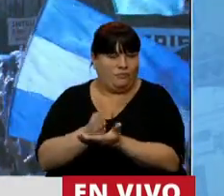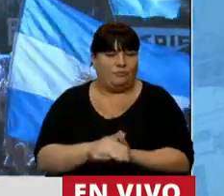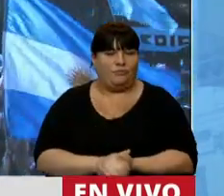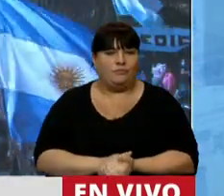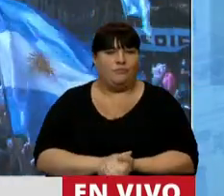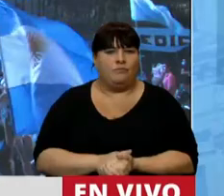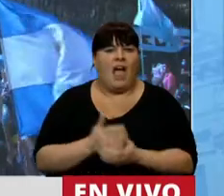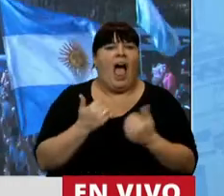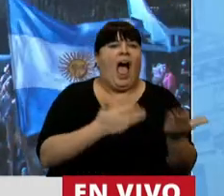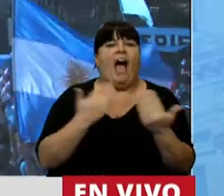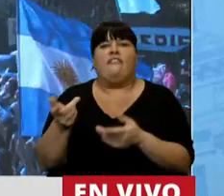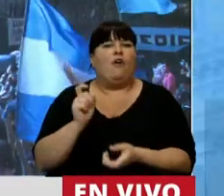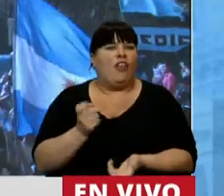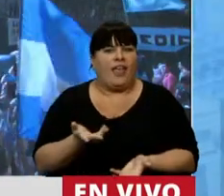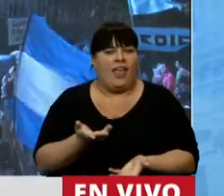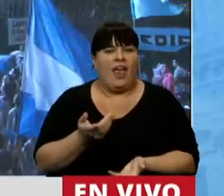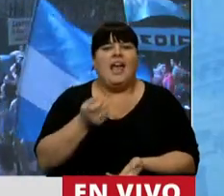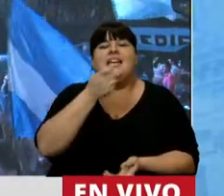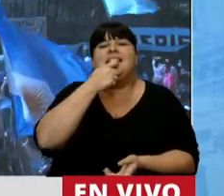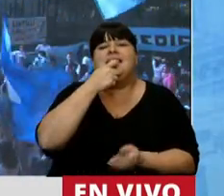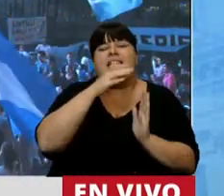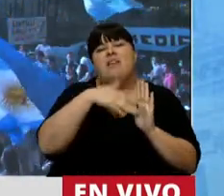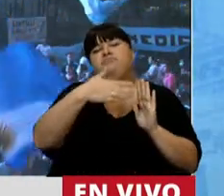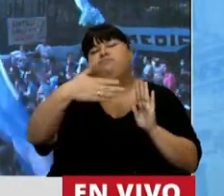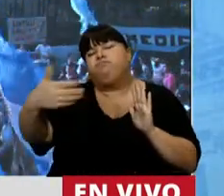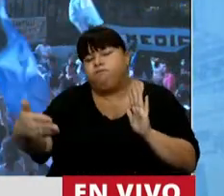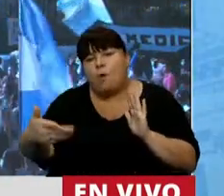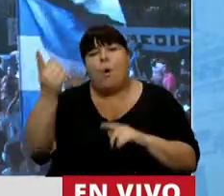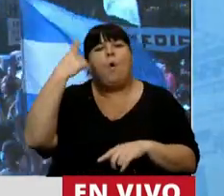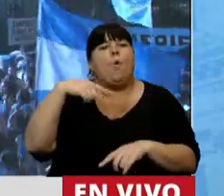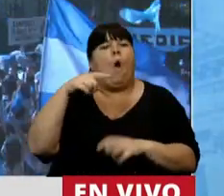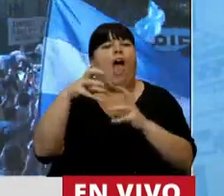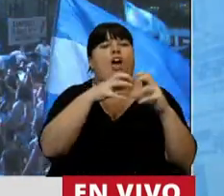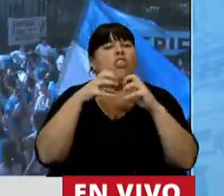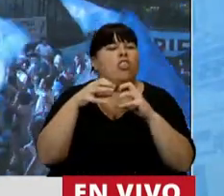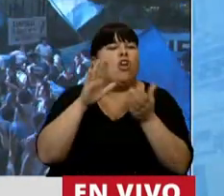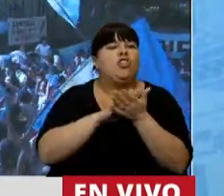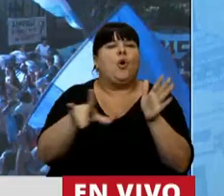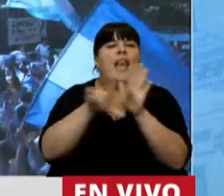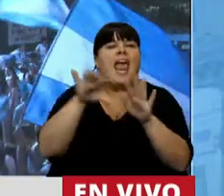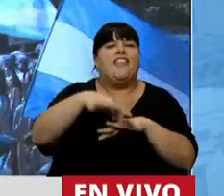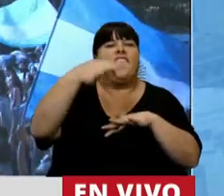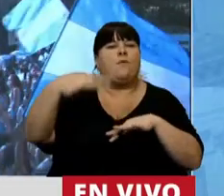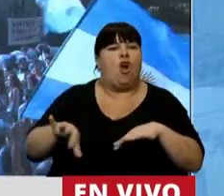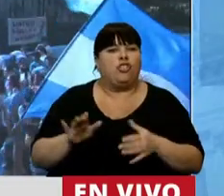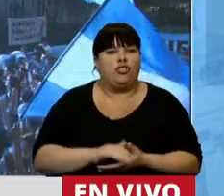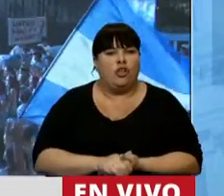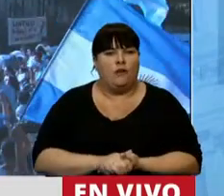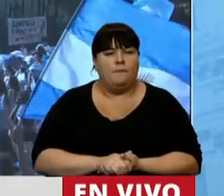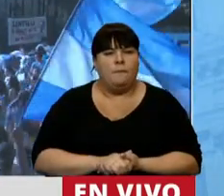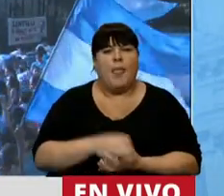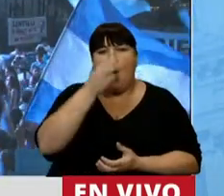¿De qué lado hubiera estado pasando en el tiempo cuando se discutió la ley de divorcio vincular